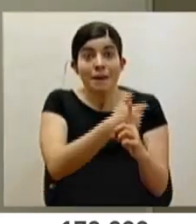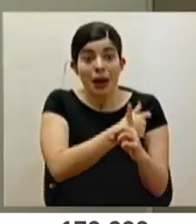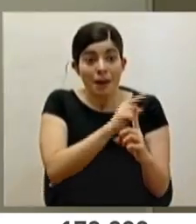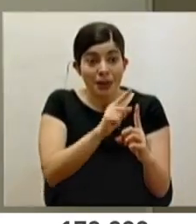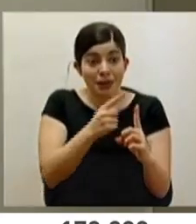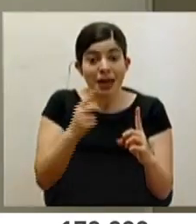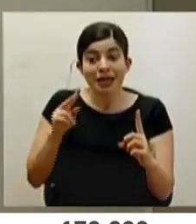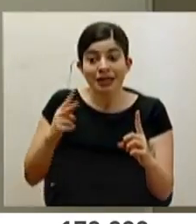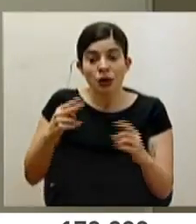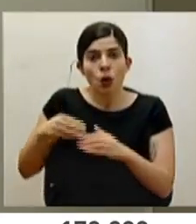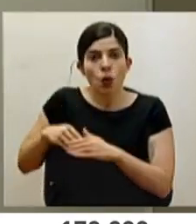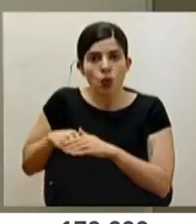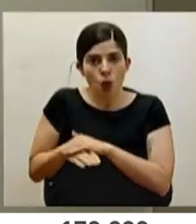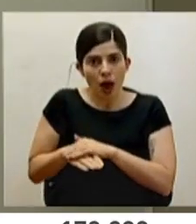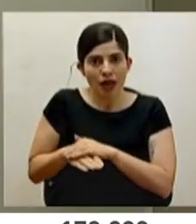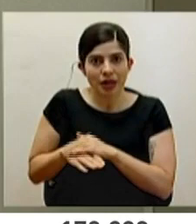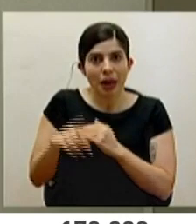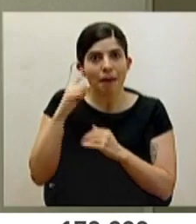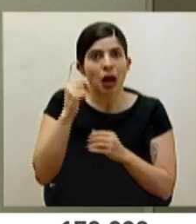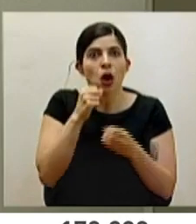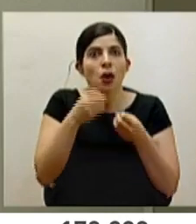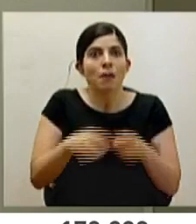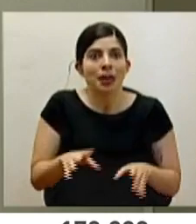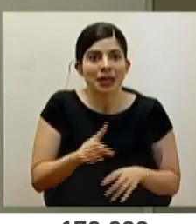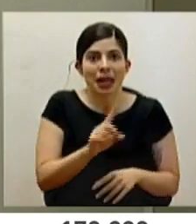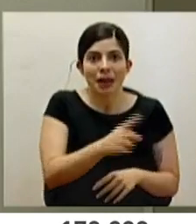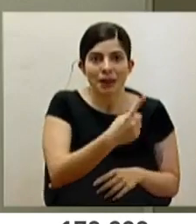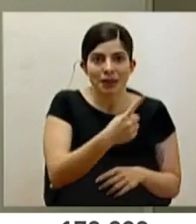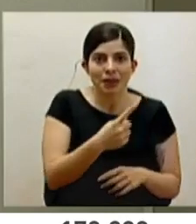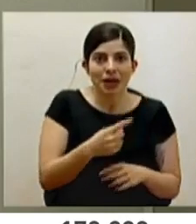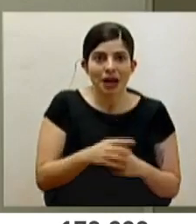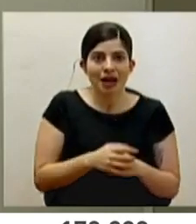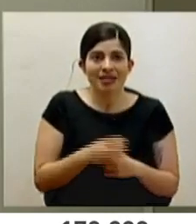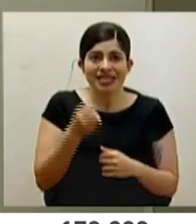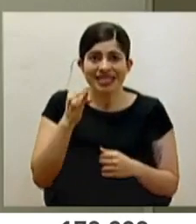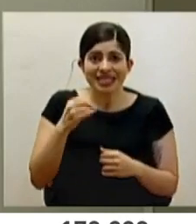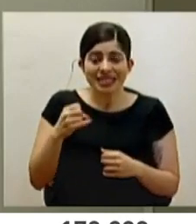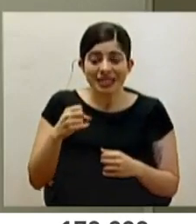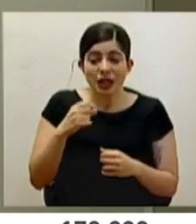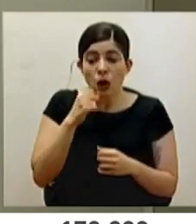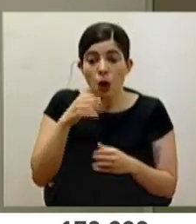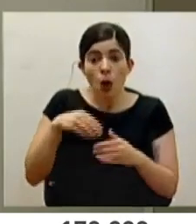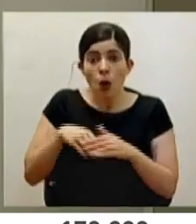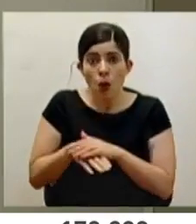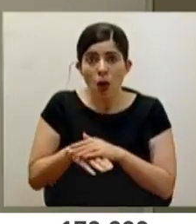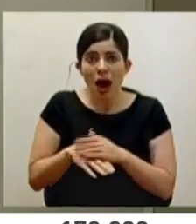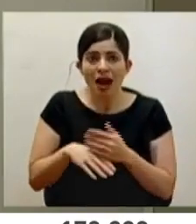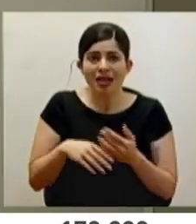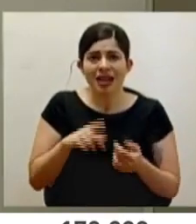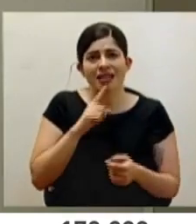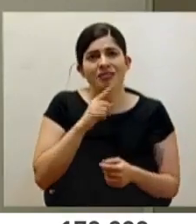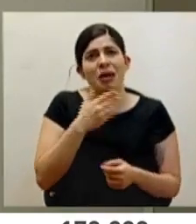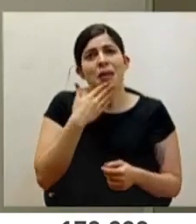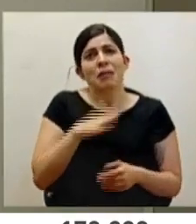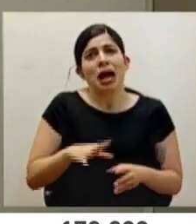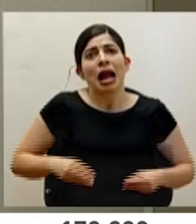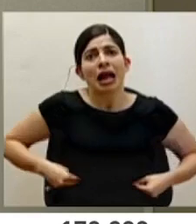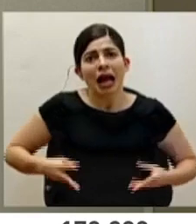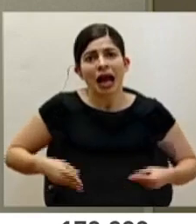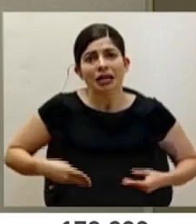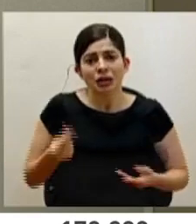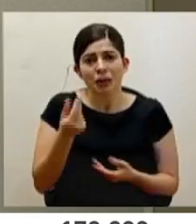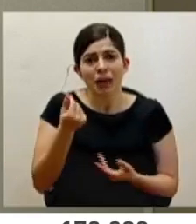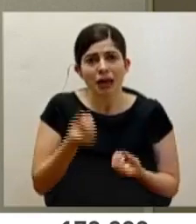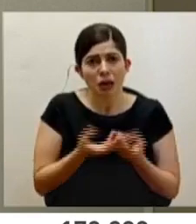acceso a la segunda para que no se eche a perder ese esfuerzo de la primera. Sería un verdadero mal gasto de fondos